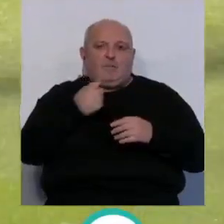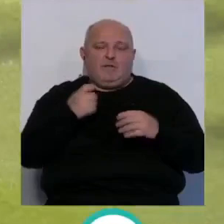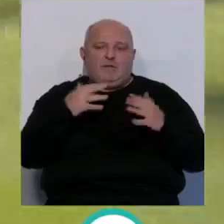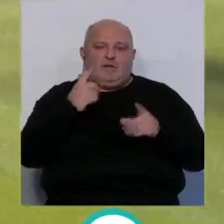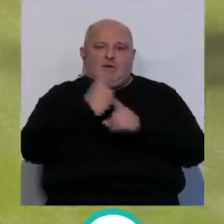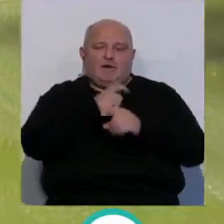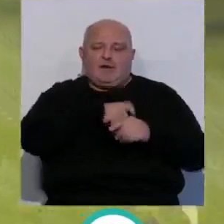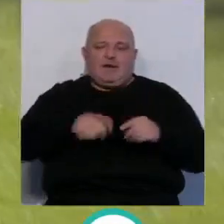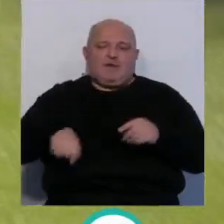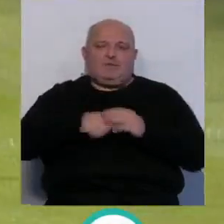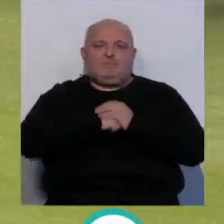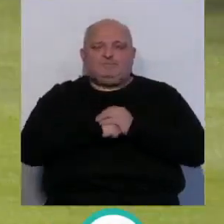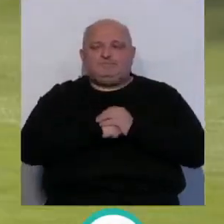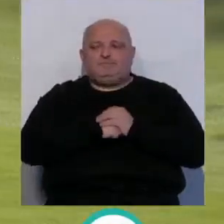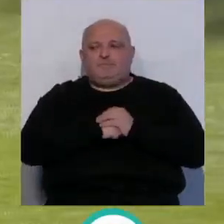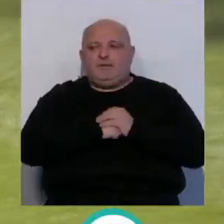choque frente al Rayo.